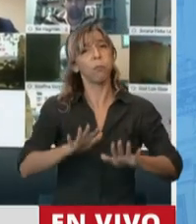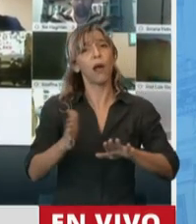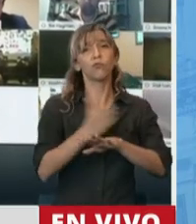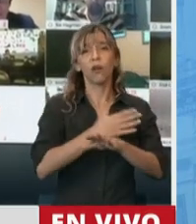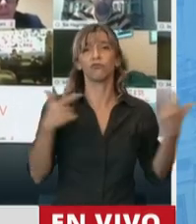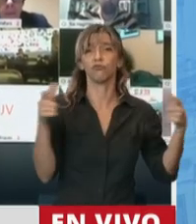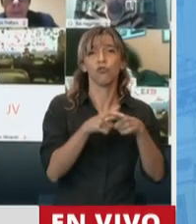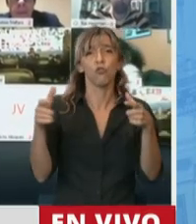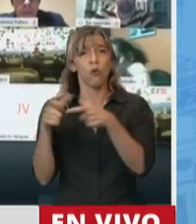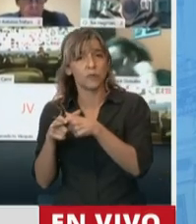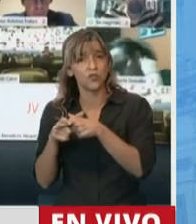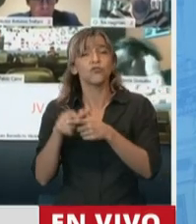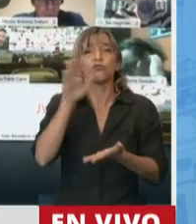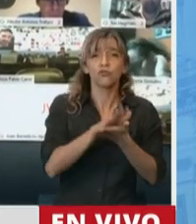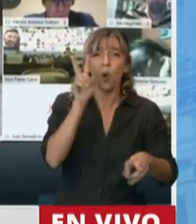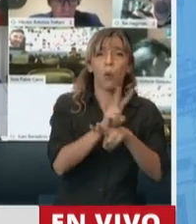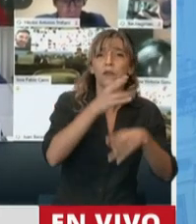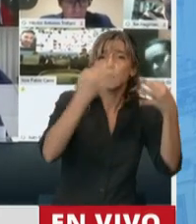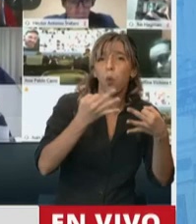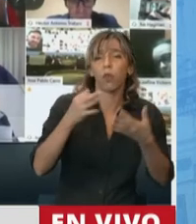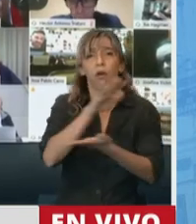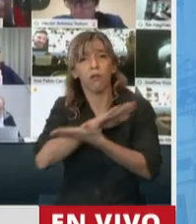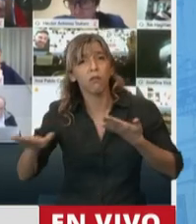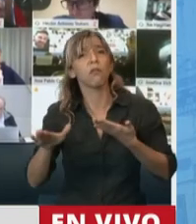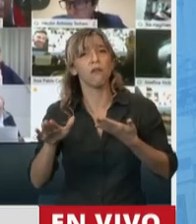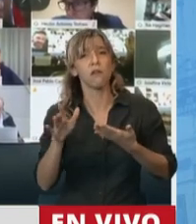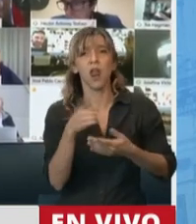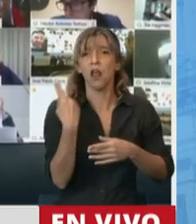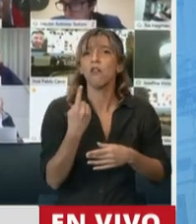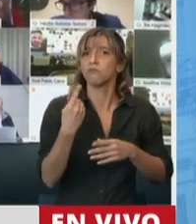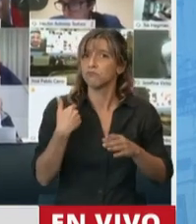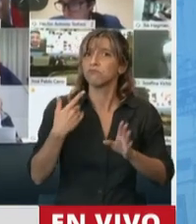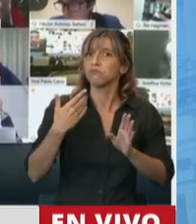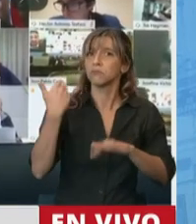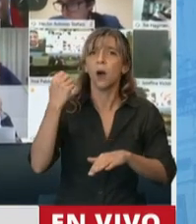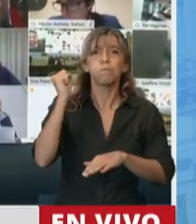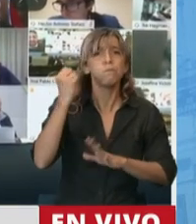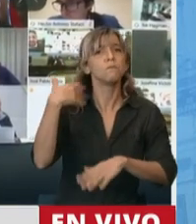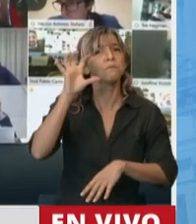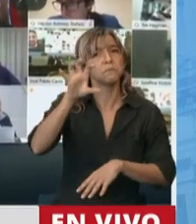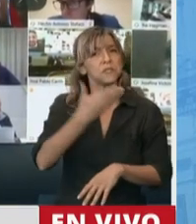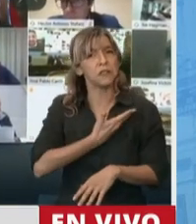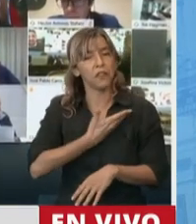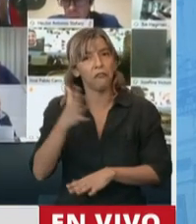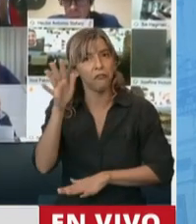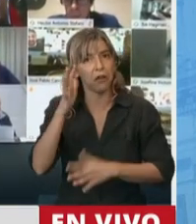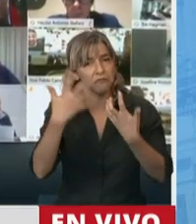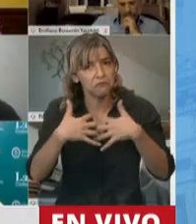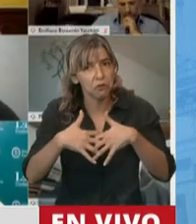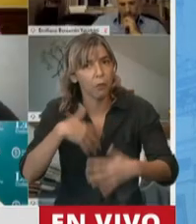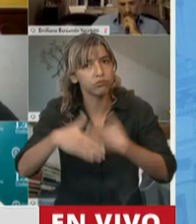seguridad que en la provincia de Santa Fe funcionan desde hace bastante tiempo y que realmente con la participación